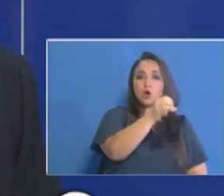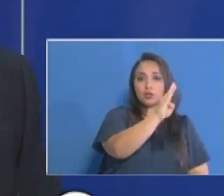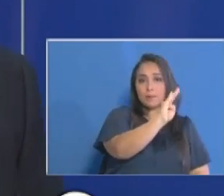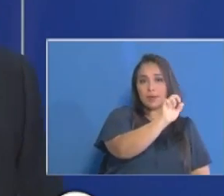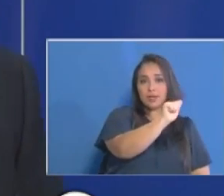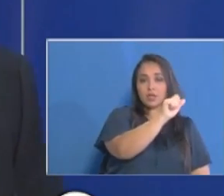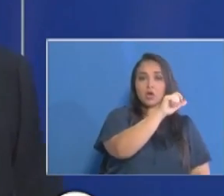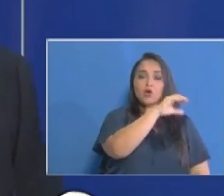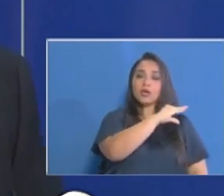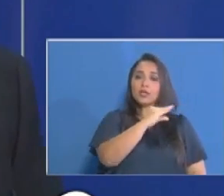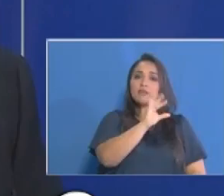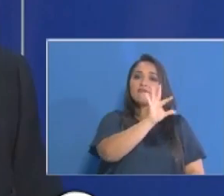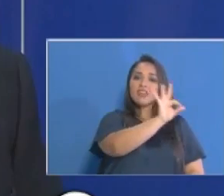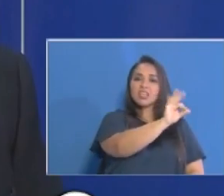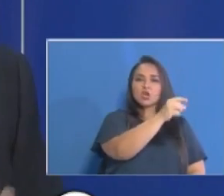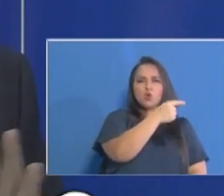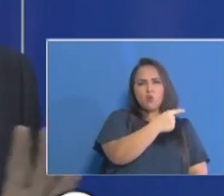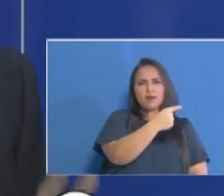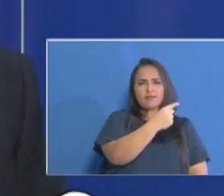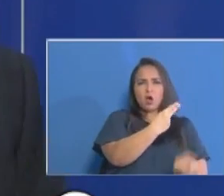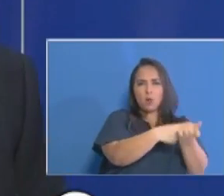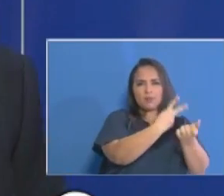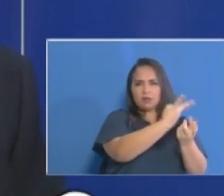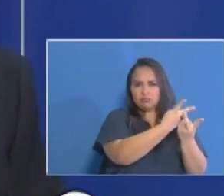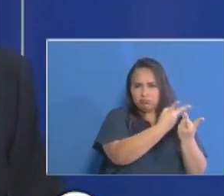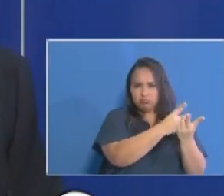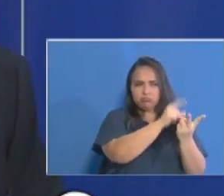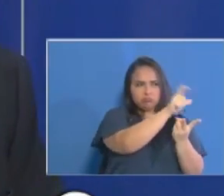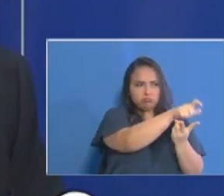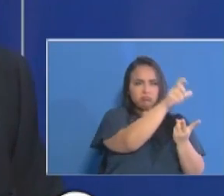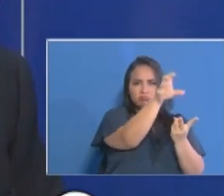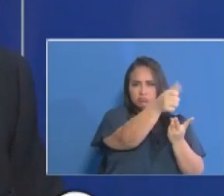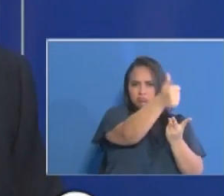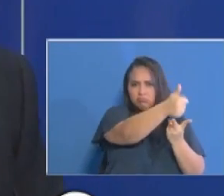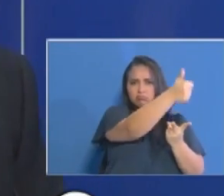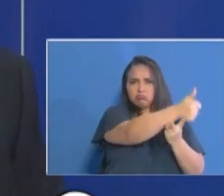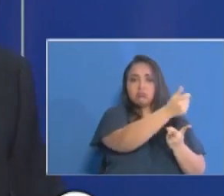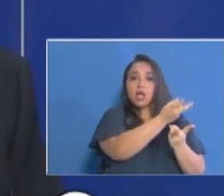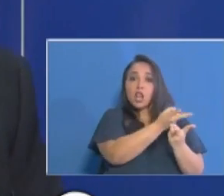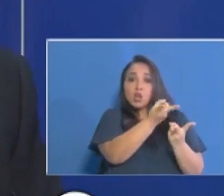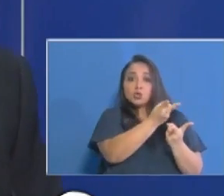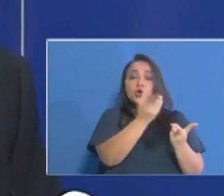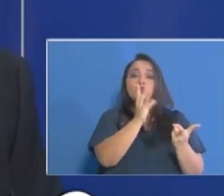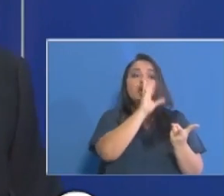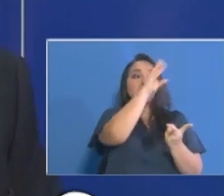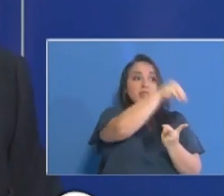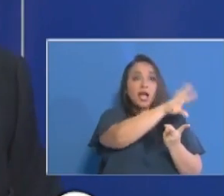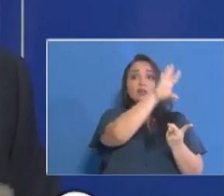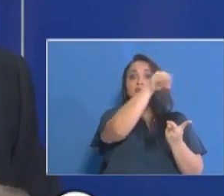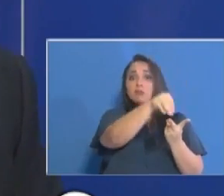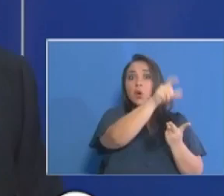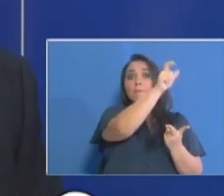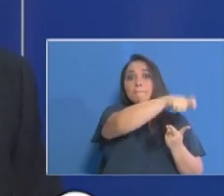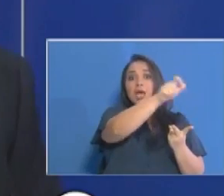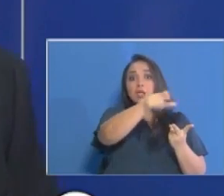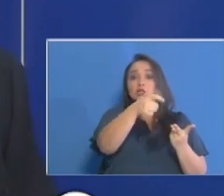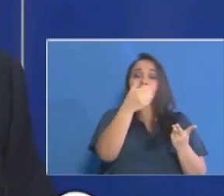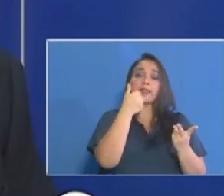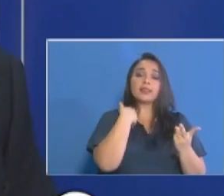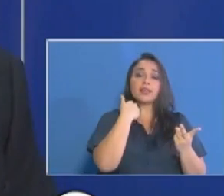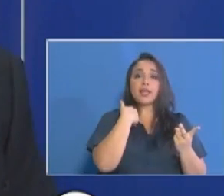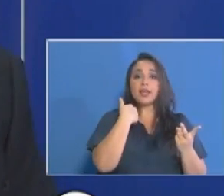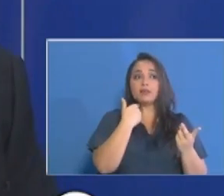Juan Díaz. En ambos casos ellos han tenido dentro del personal algunos casos